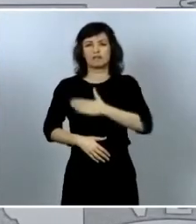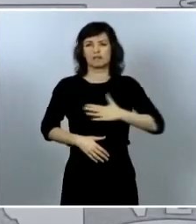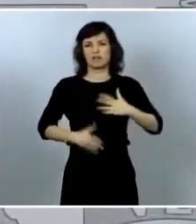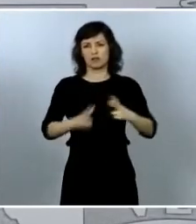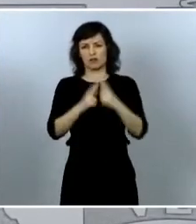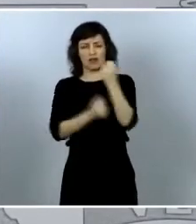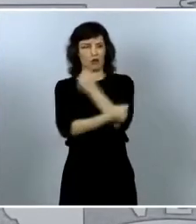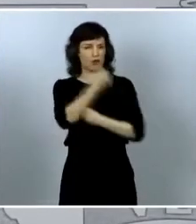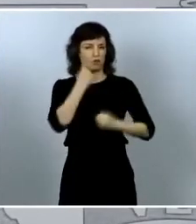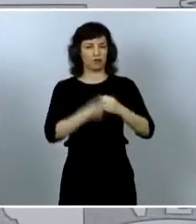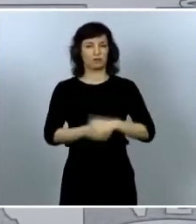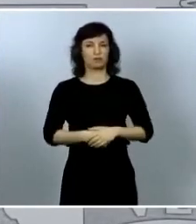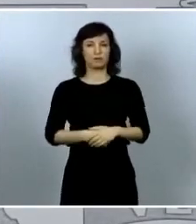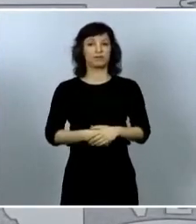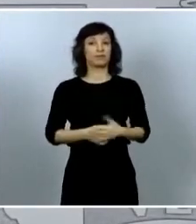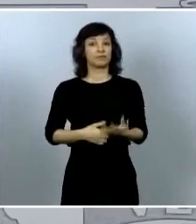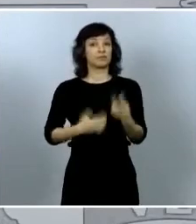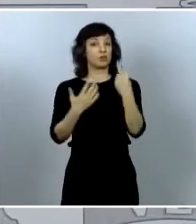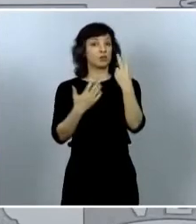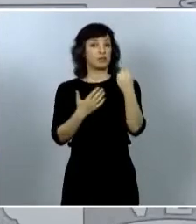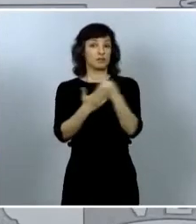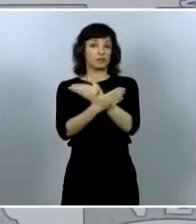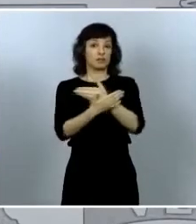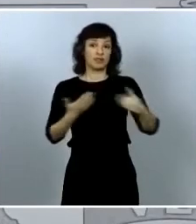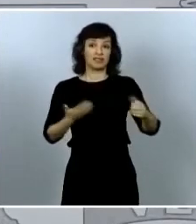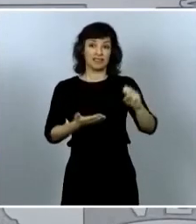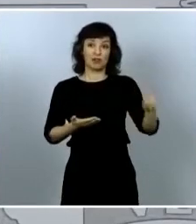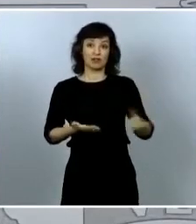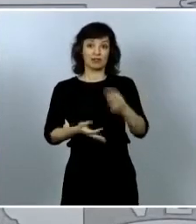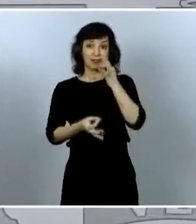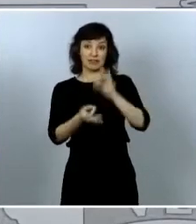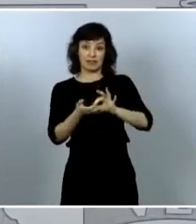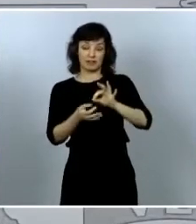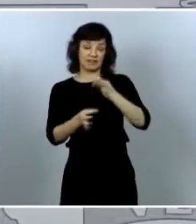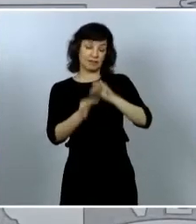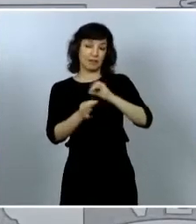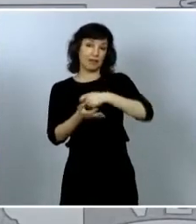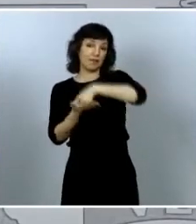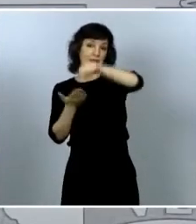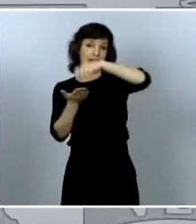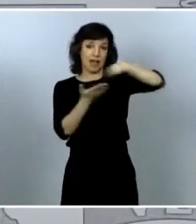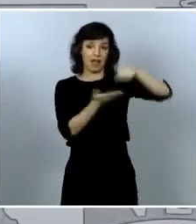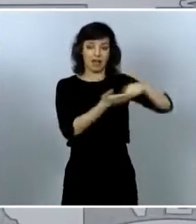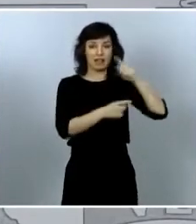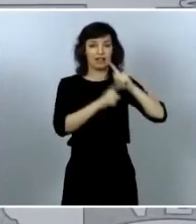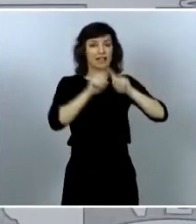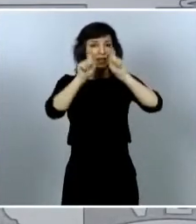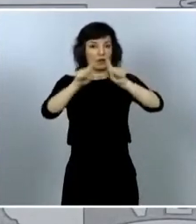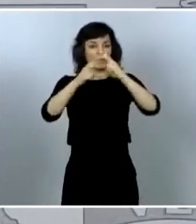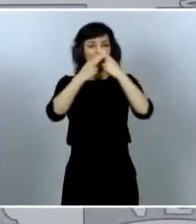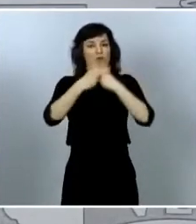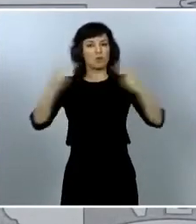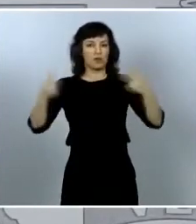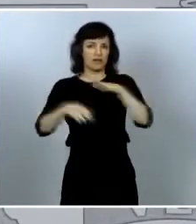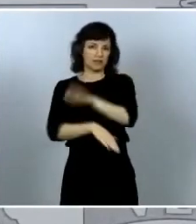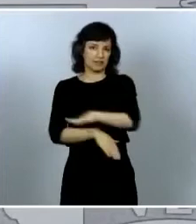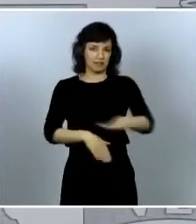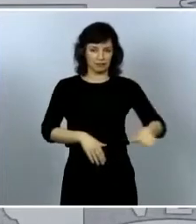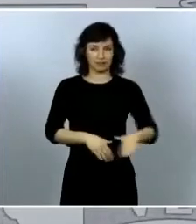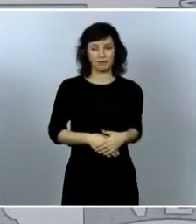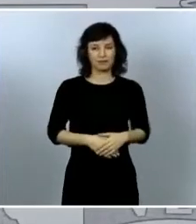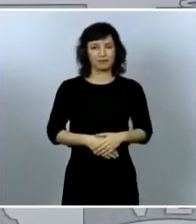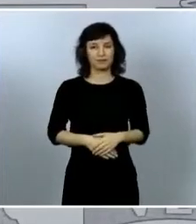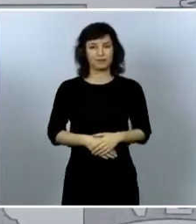2.000 millones de euros a pagar en septiembre para la educación pública de nuestros niños y nuestras niñas el tramo cuarto